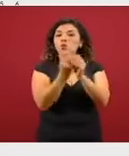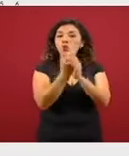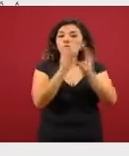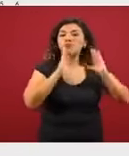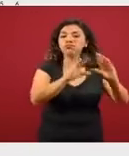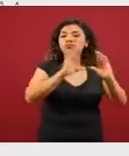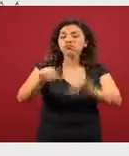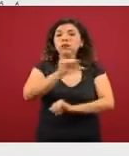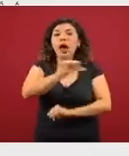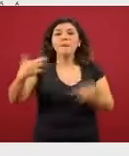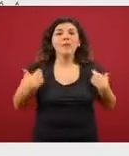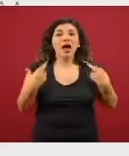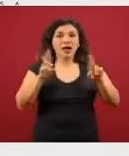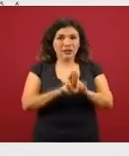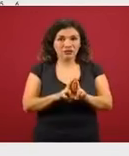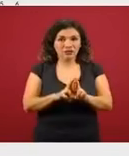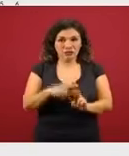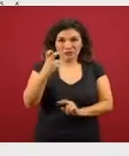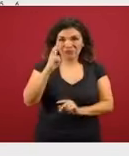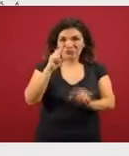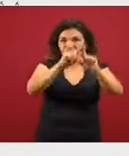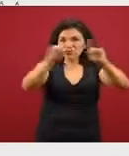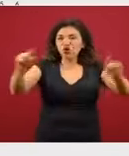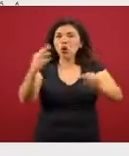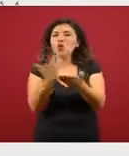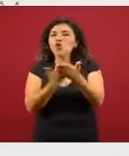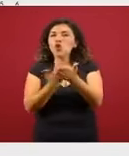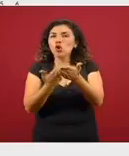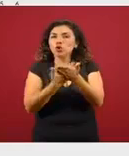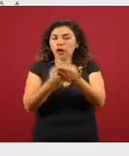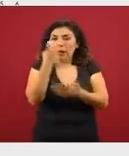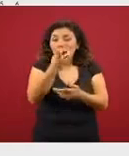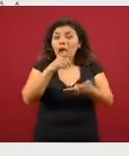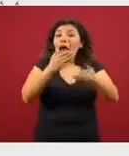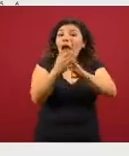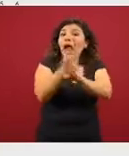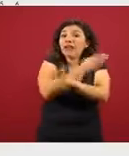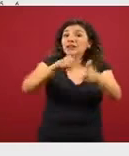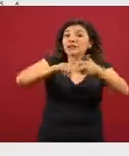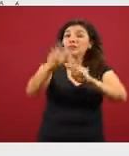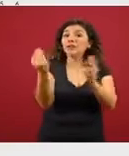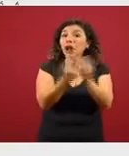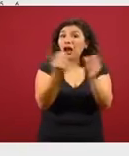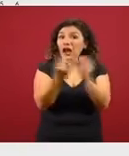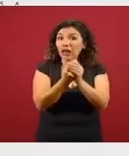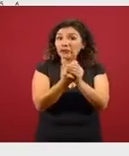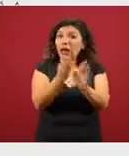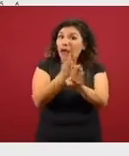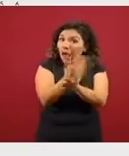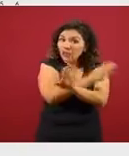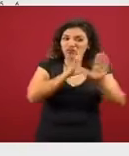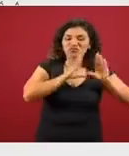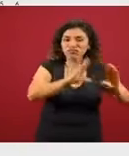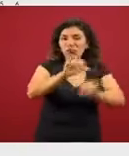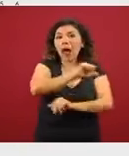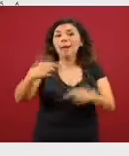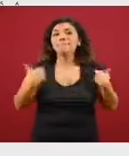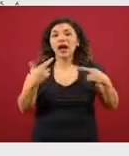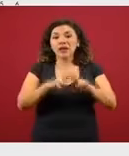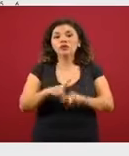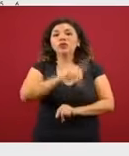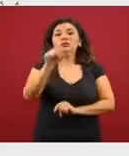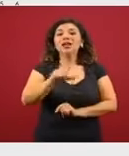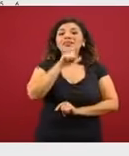magisterial previa al inicio de clases. Del 17 al 21,